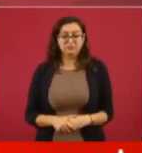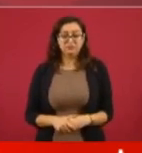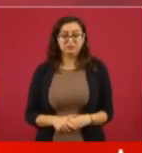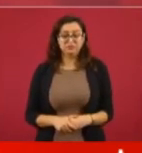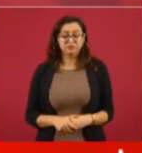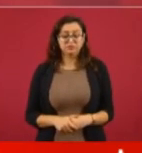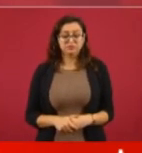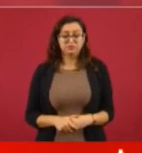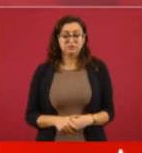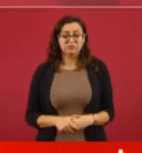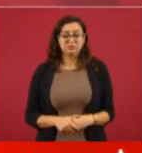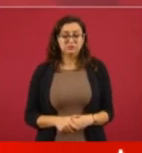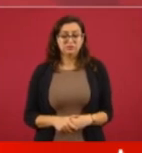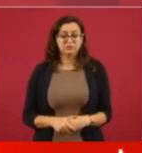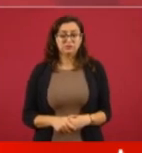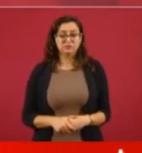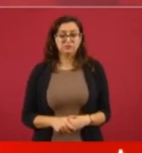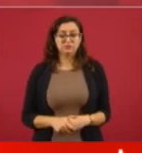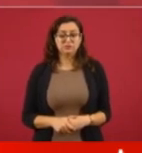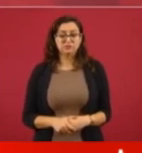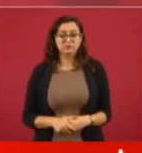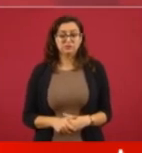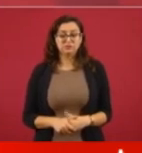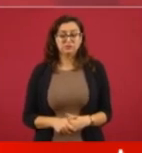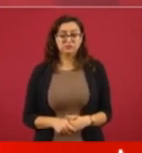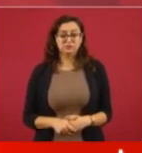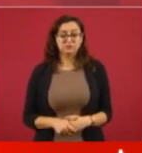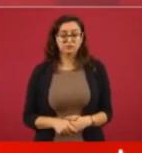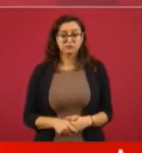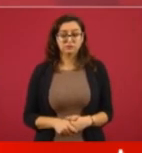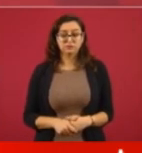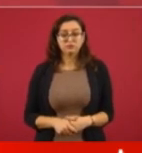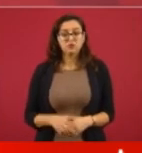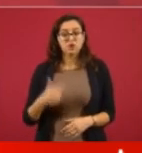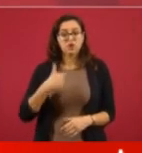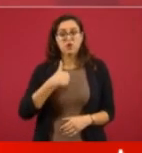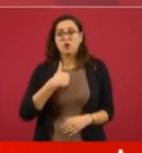sorprender?